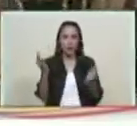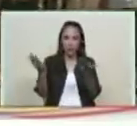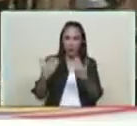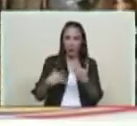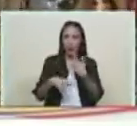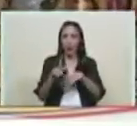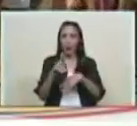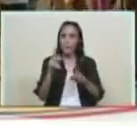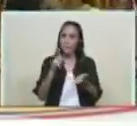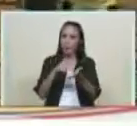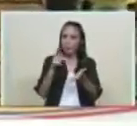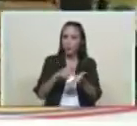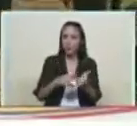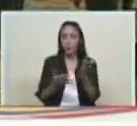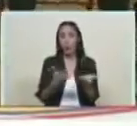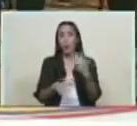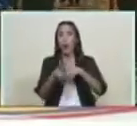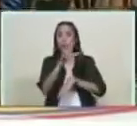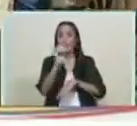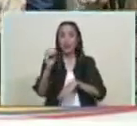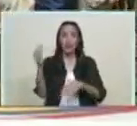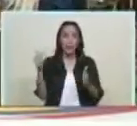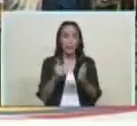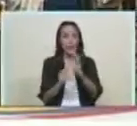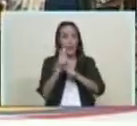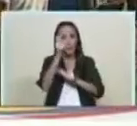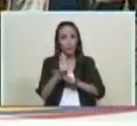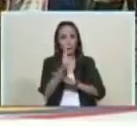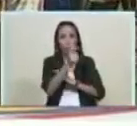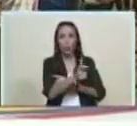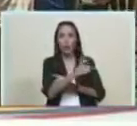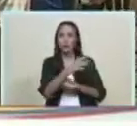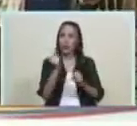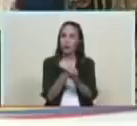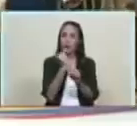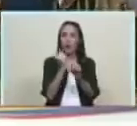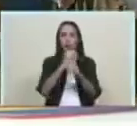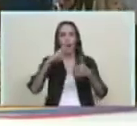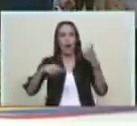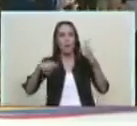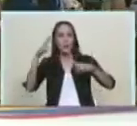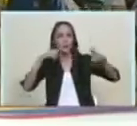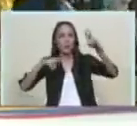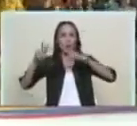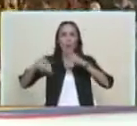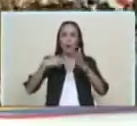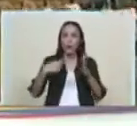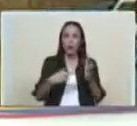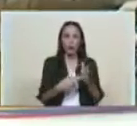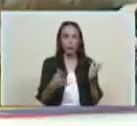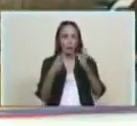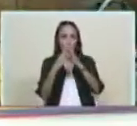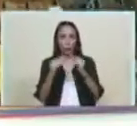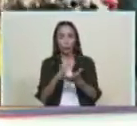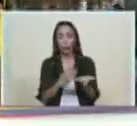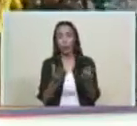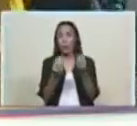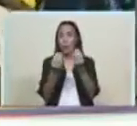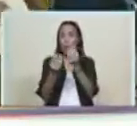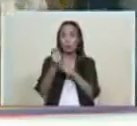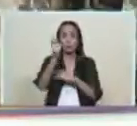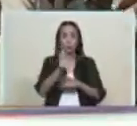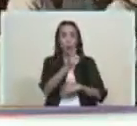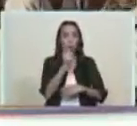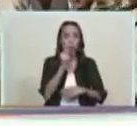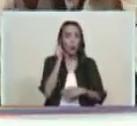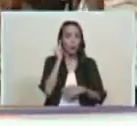con más de 30 mil recreadores y recreadoras y conjuntamente con estos 184 mil hombres y mujeres que